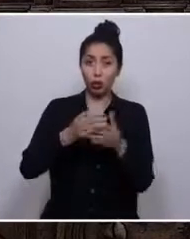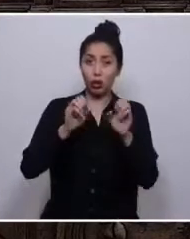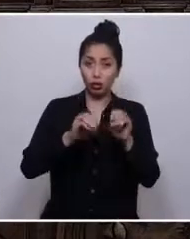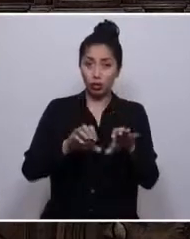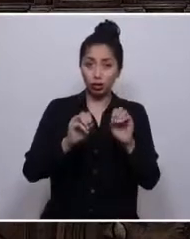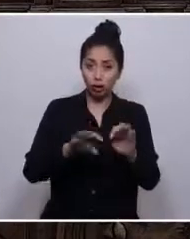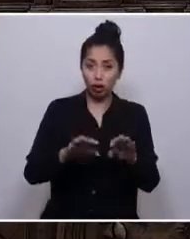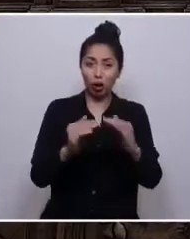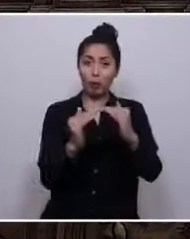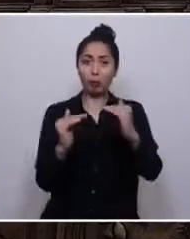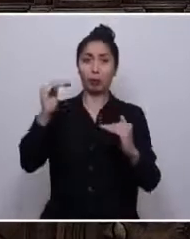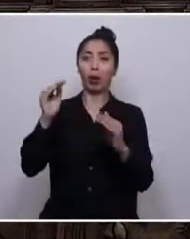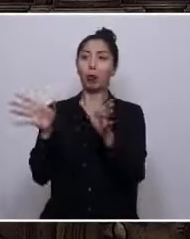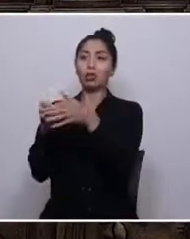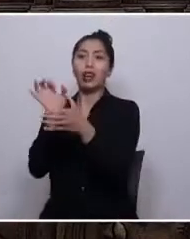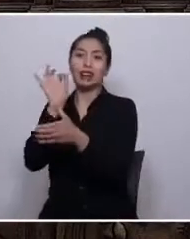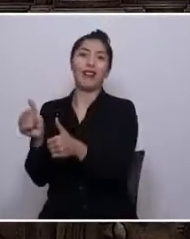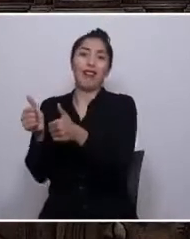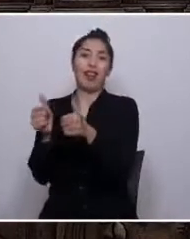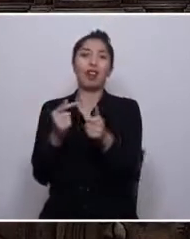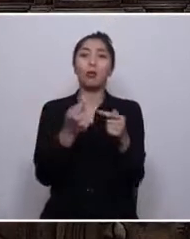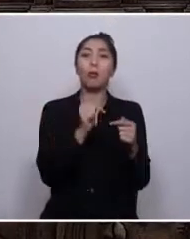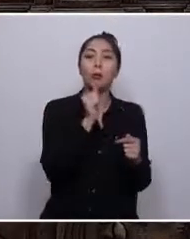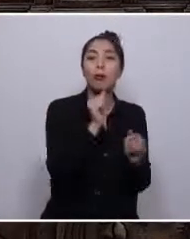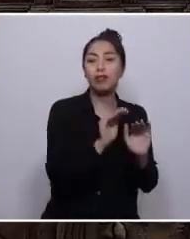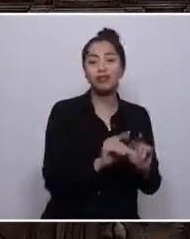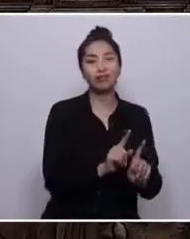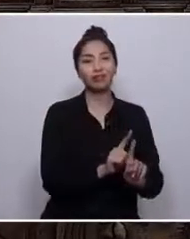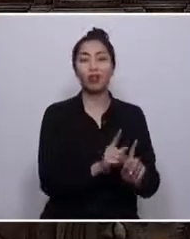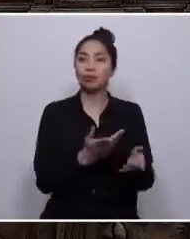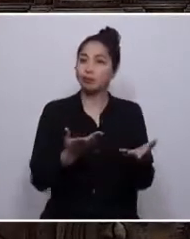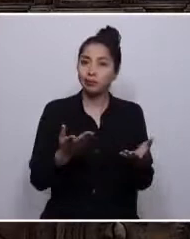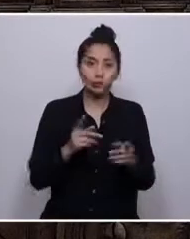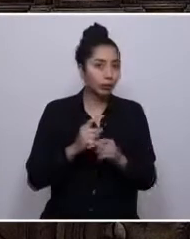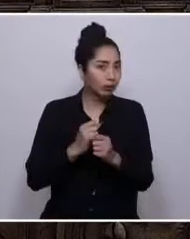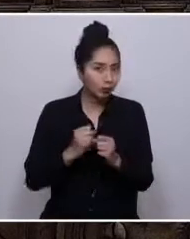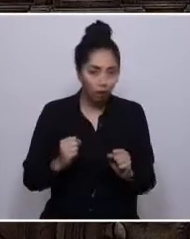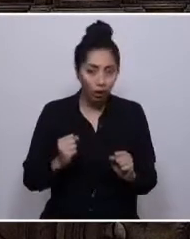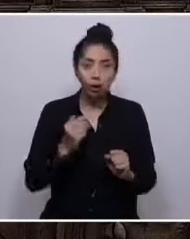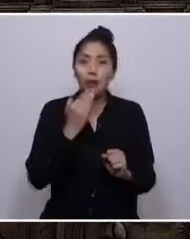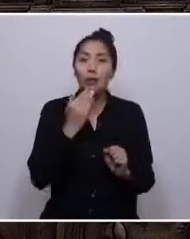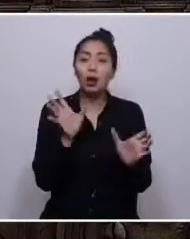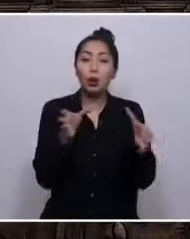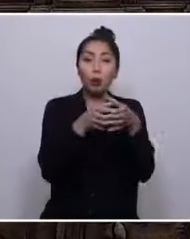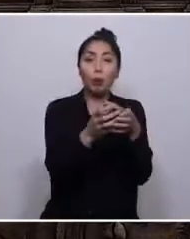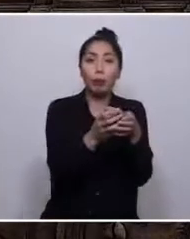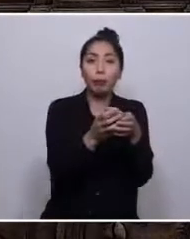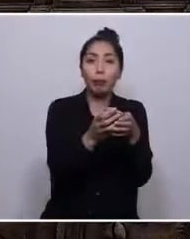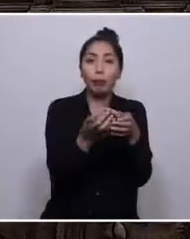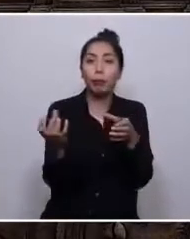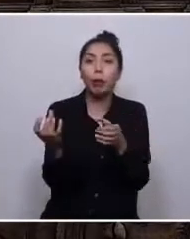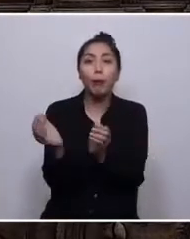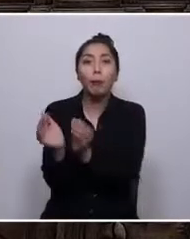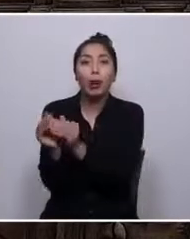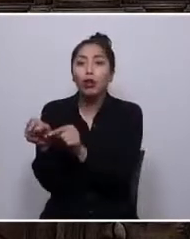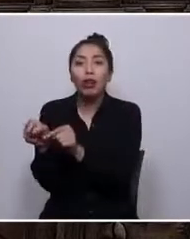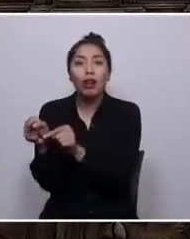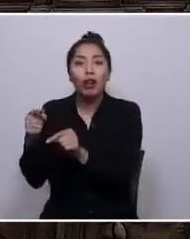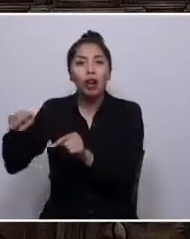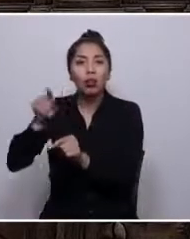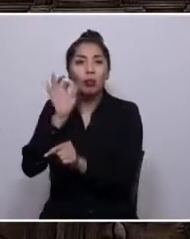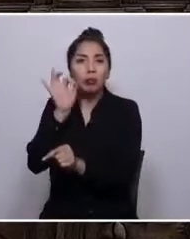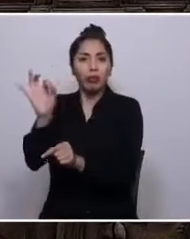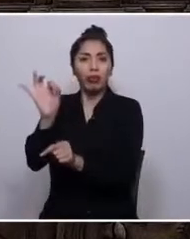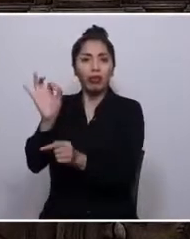pobres. No es democrático un sistema en que una ínfima minoría se queda con la mayor parte de las riquezas emanadas del esfuerzo de